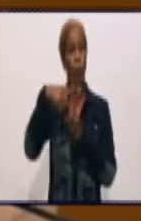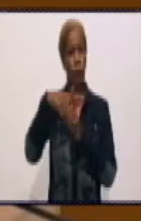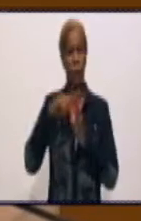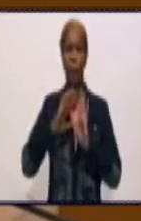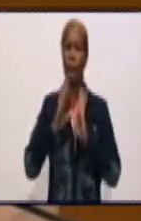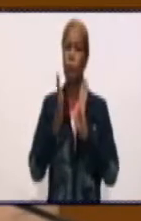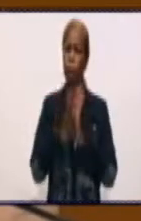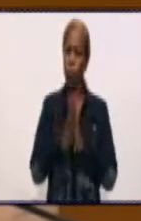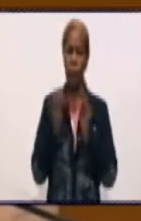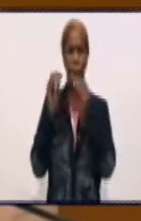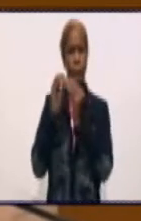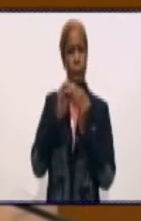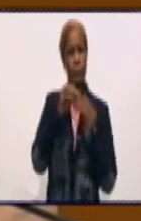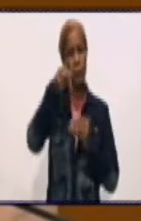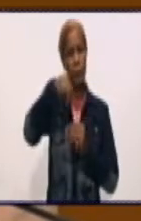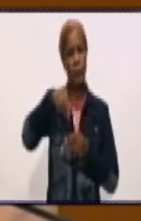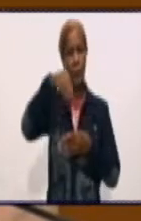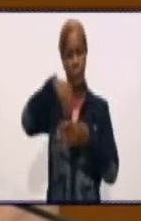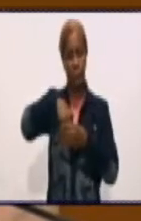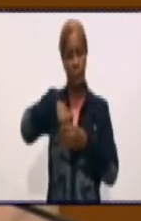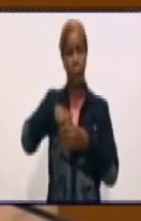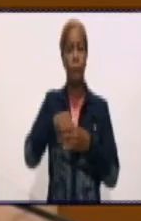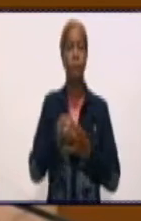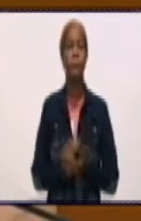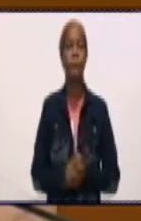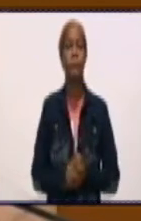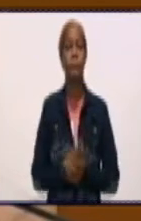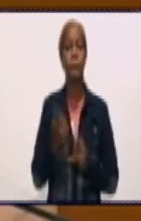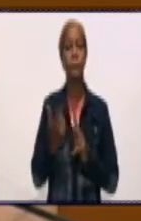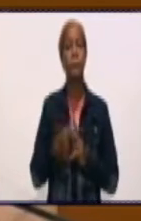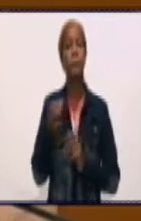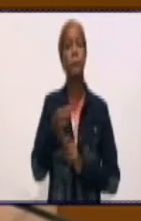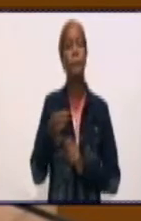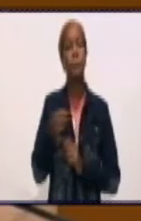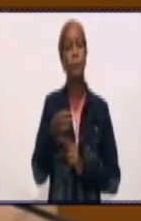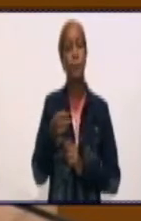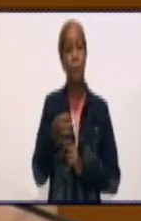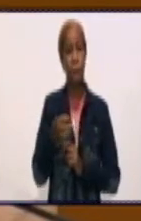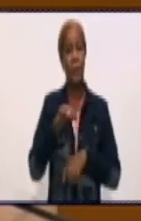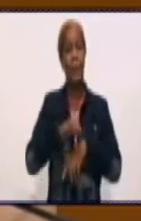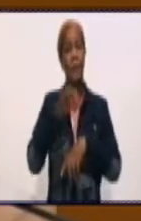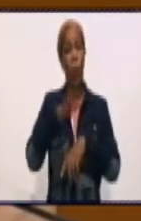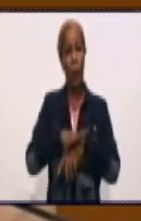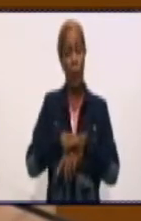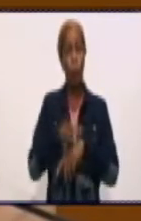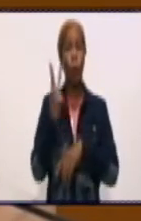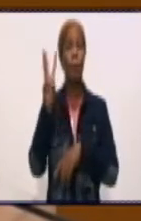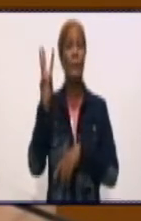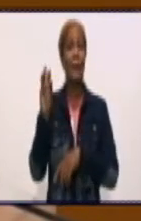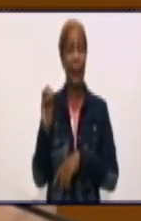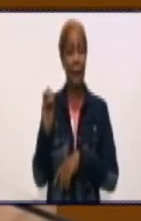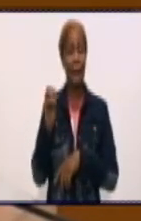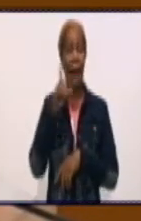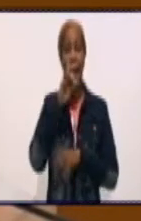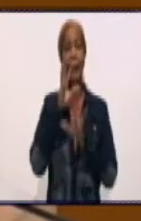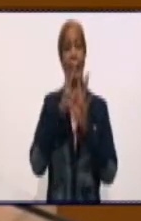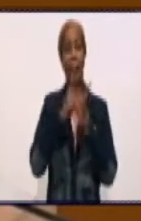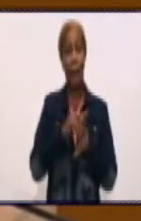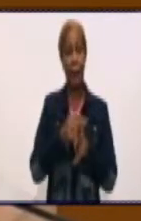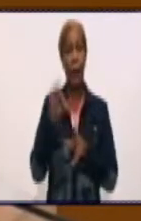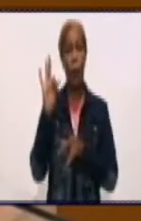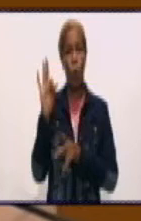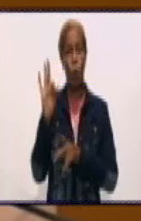correspondientes a la transmisión autóctona. Y perteneciente a los municipios Río Cauto, con 30 casos, Niquero 8,